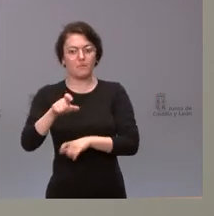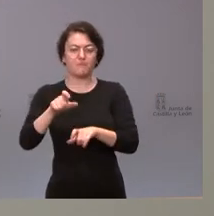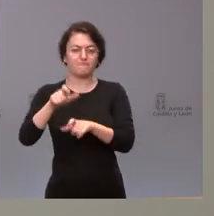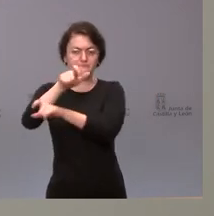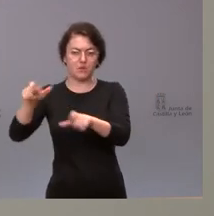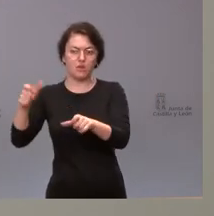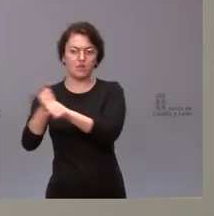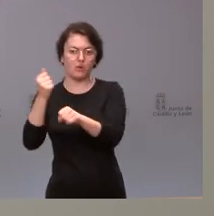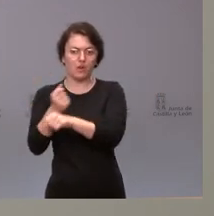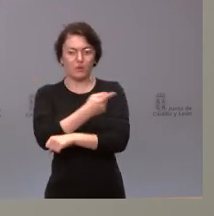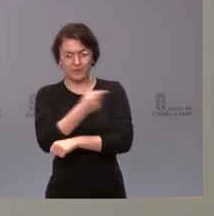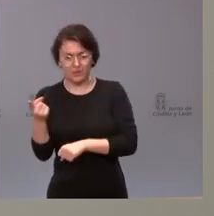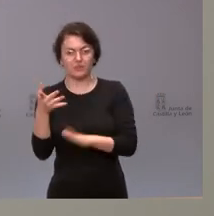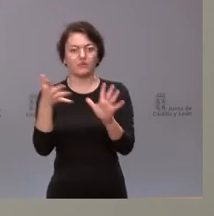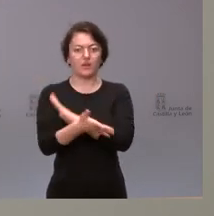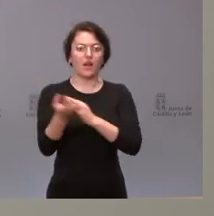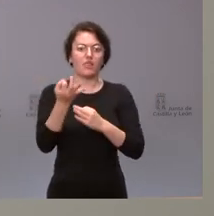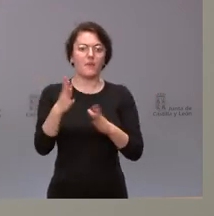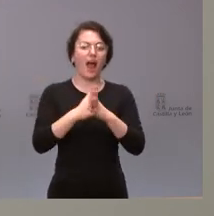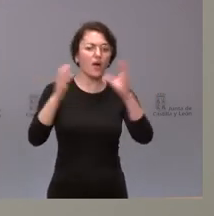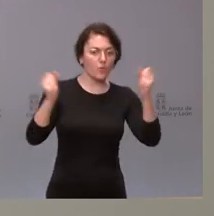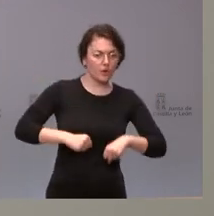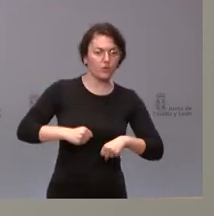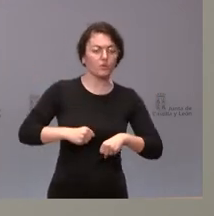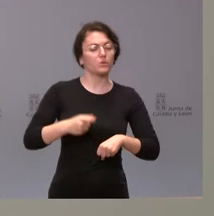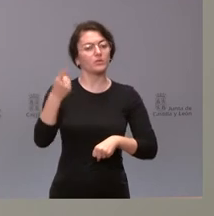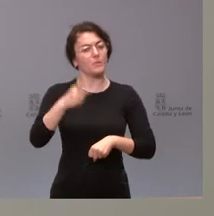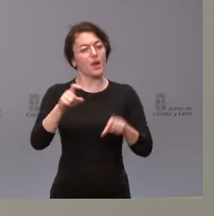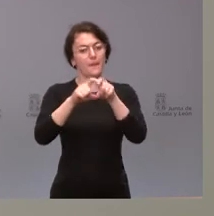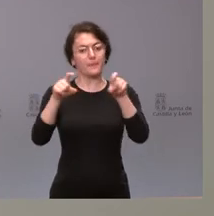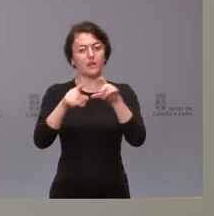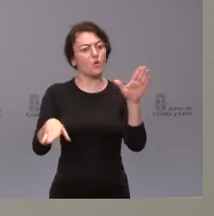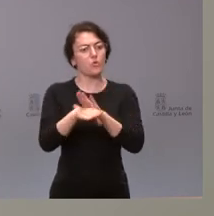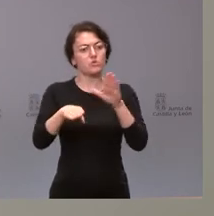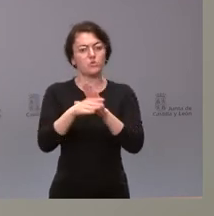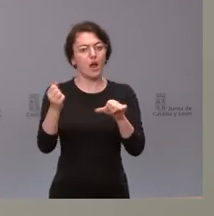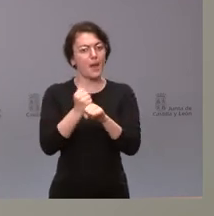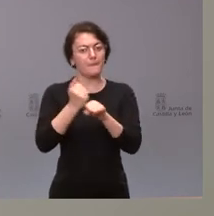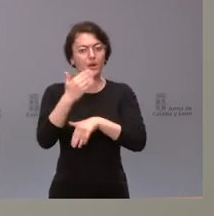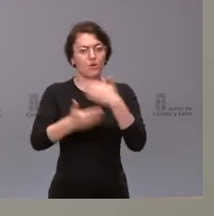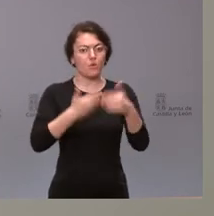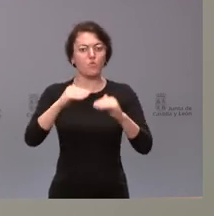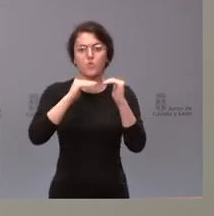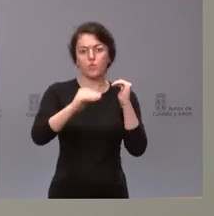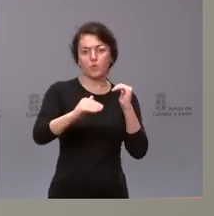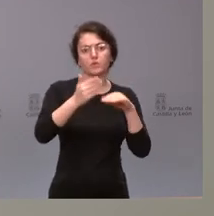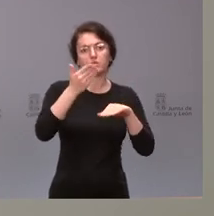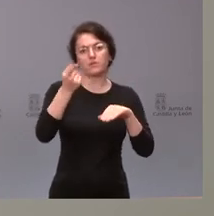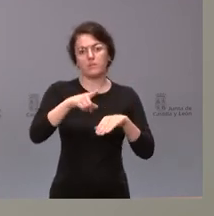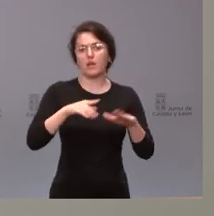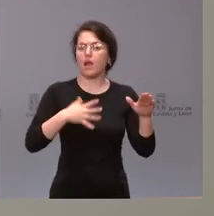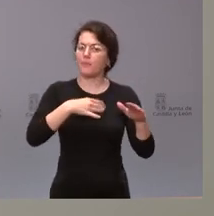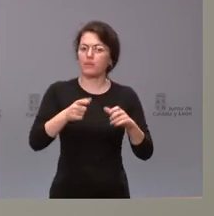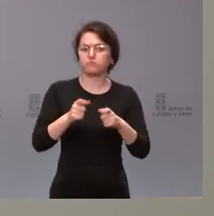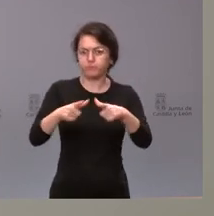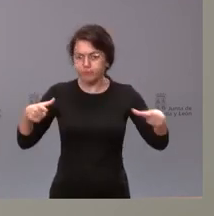base para que haya un acuerdo de competitividad y para que la empresa pueda mantener el empleo, pueda sostenerse y pueda crecer en el futuro. Y